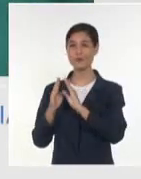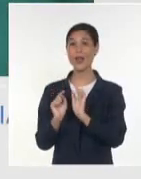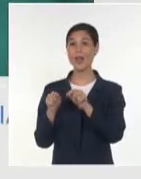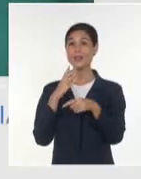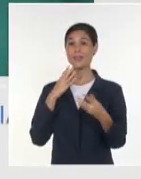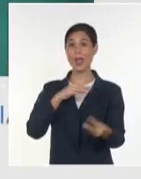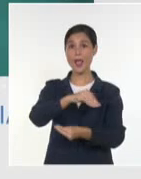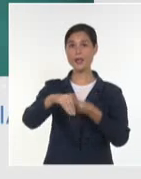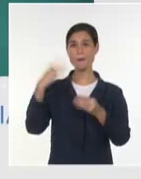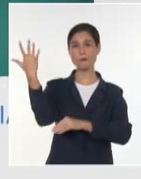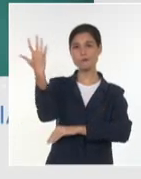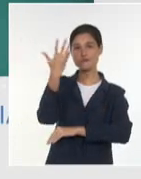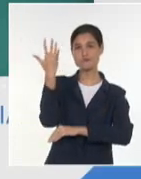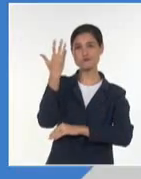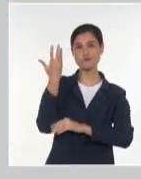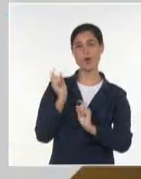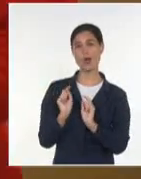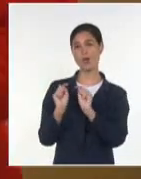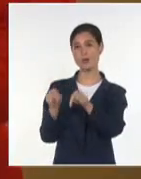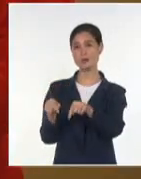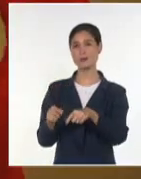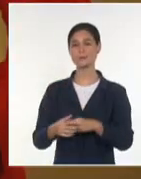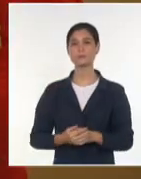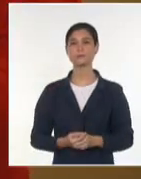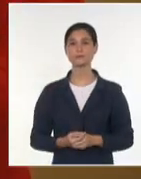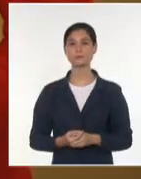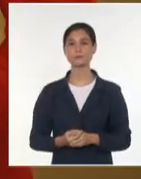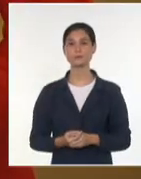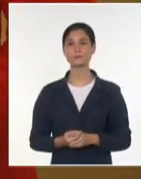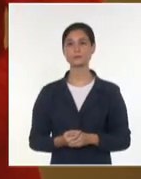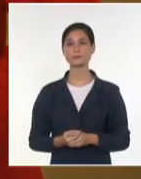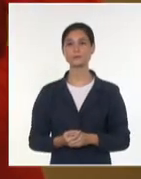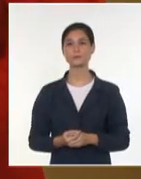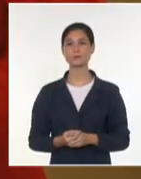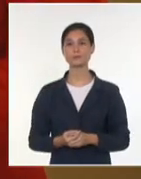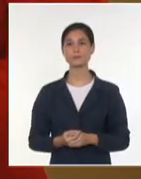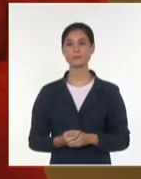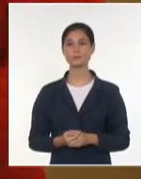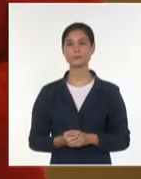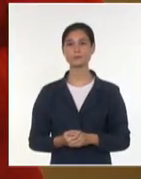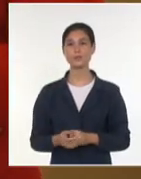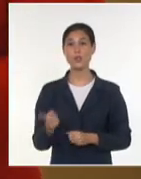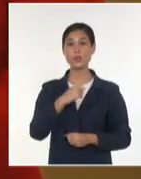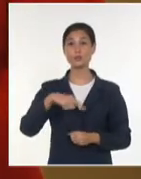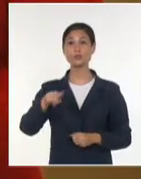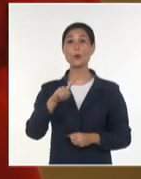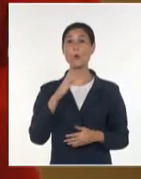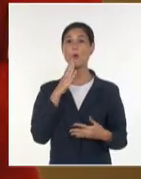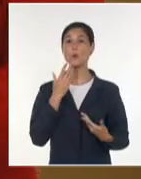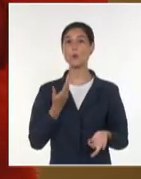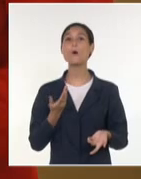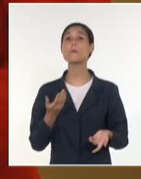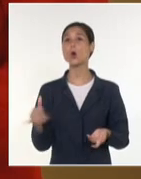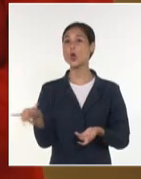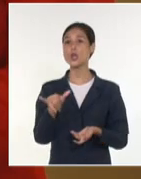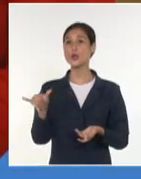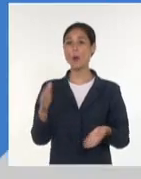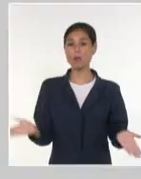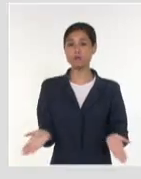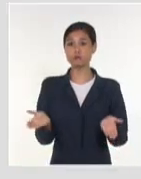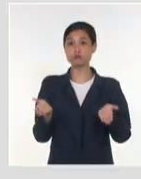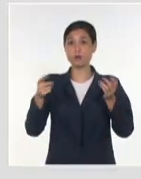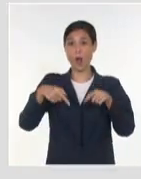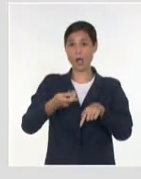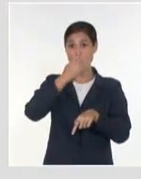climático de una forma singular. ¿Cuál es el impacto de esas iniciativas? ¿Cómo promoverlas en el contexto nacional?